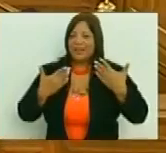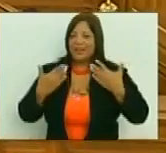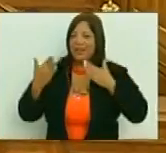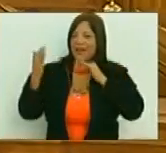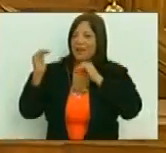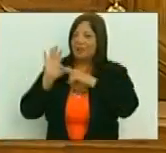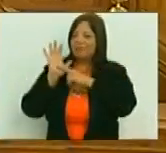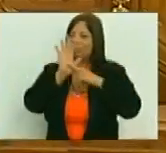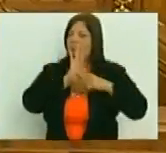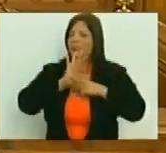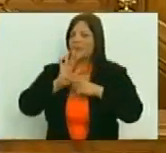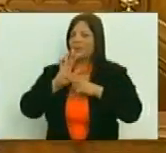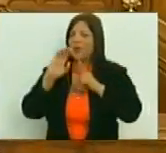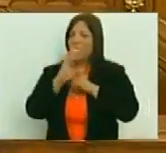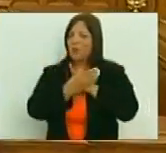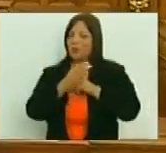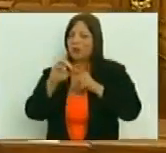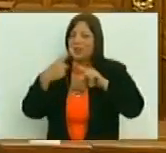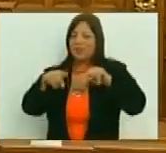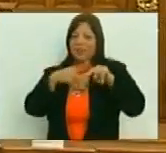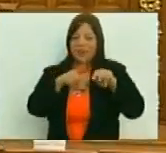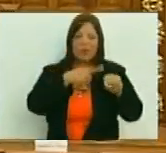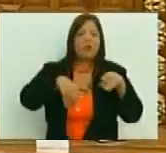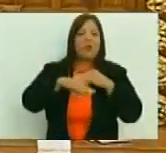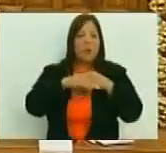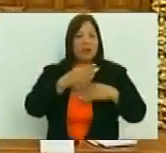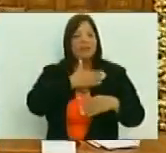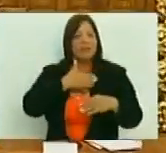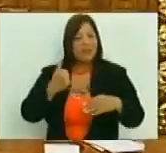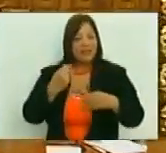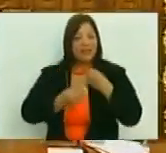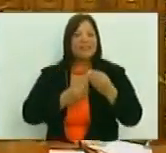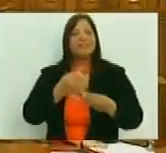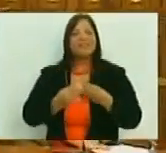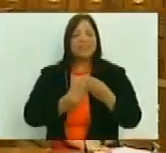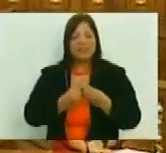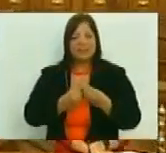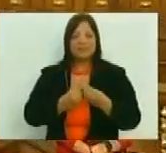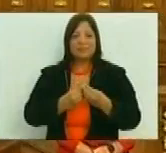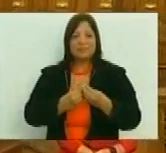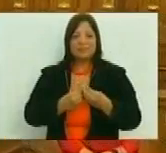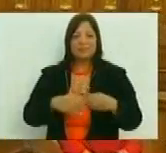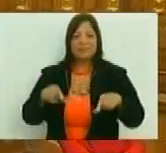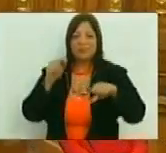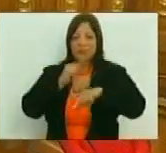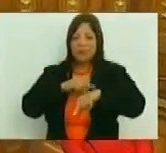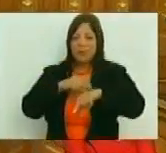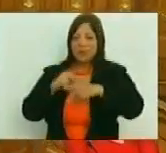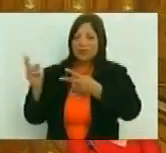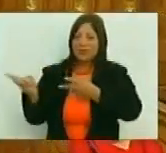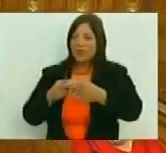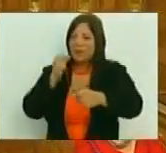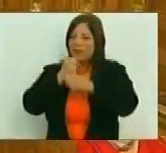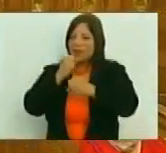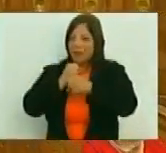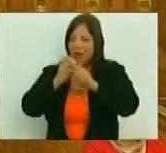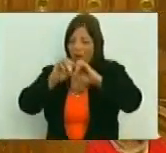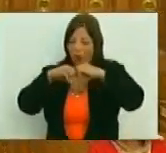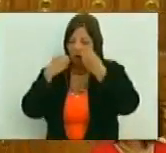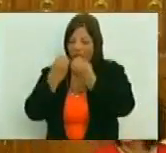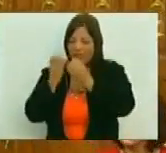expresión cultural como aspirábamos nosotros que fuese en el momento que estábamos trabajando en